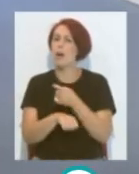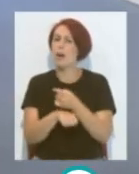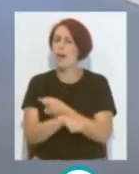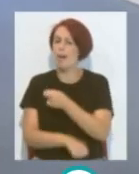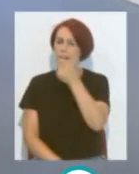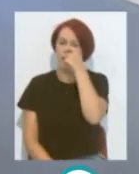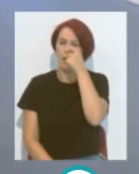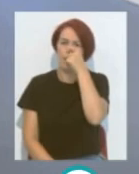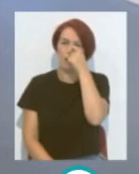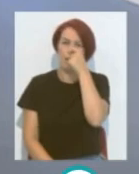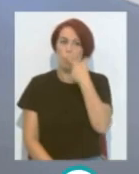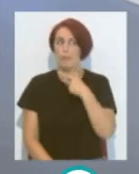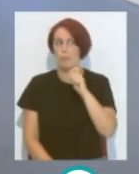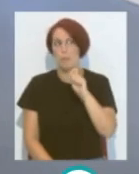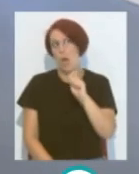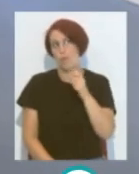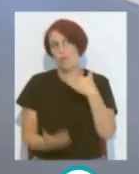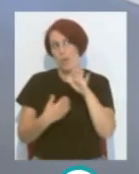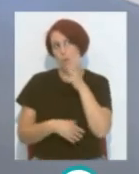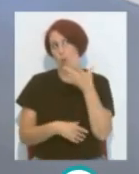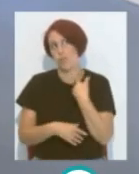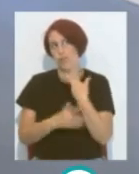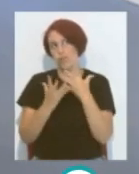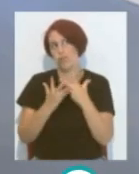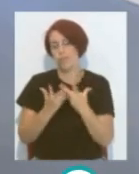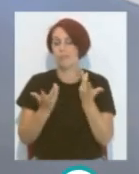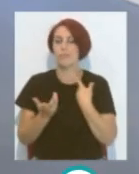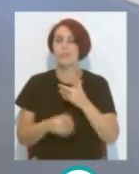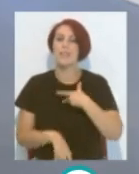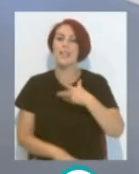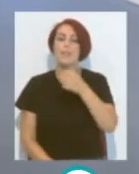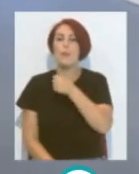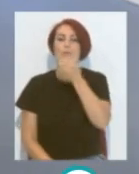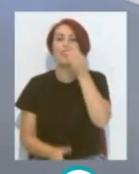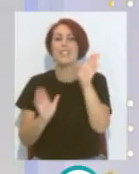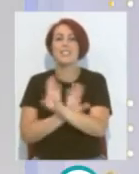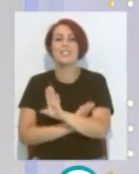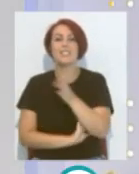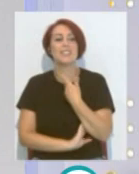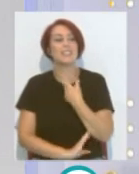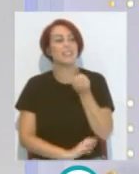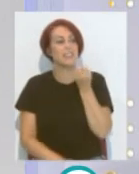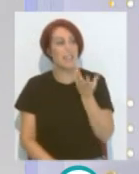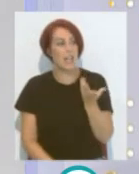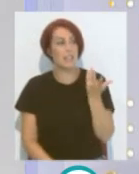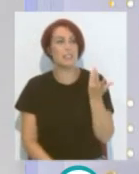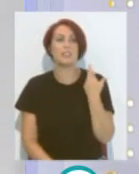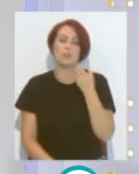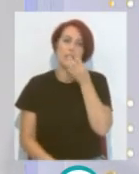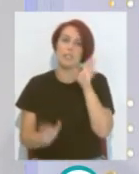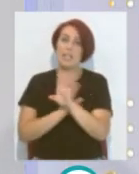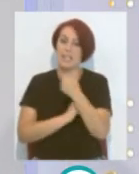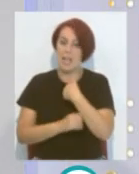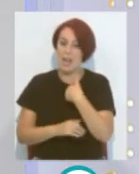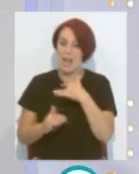incluso En minutos mucho más porque son muy pequeñitos Don Nacho Limón, muy buenas noches Buenas noches, Hugo Ya tenemos a tiro de piedra el primer